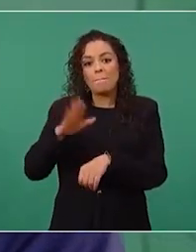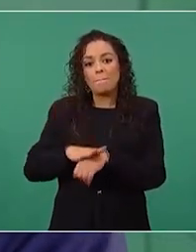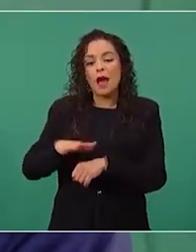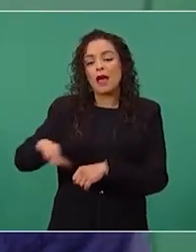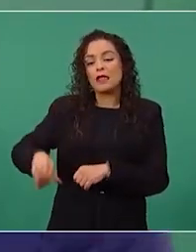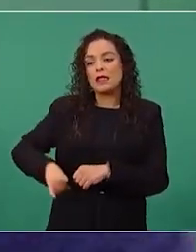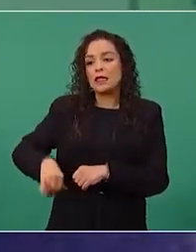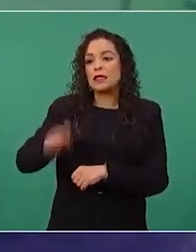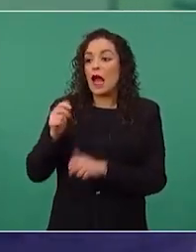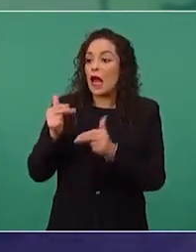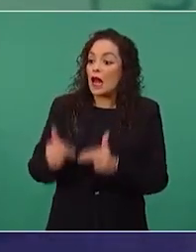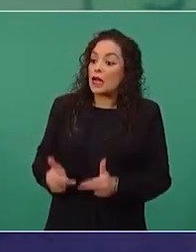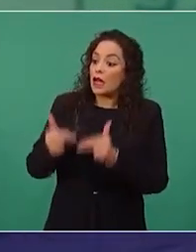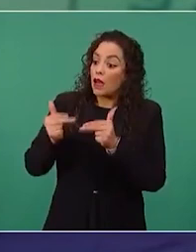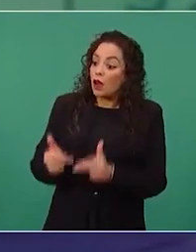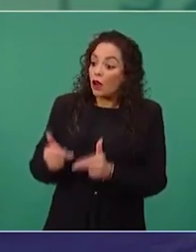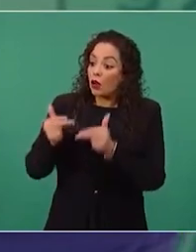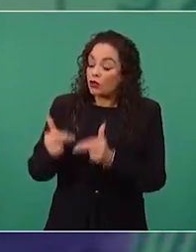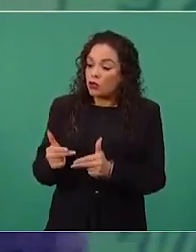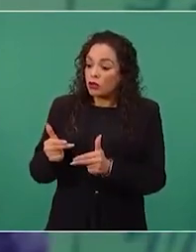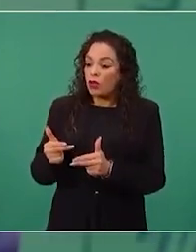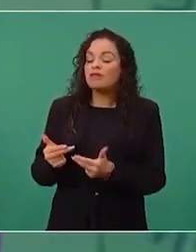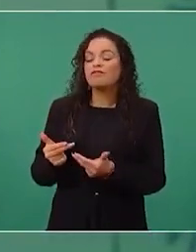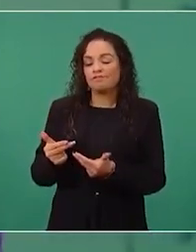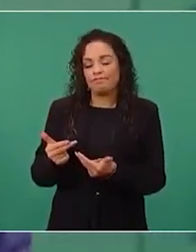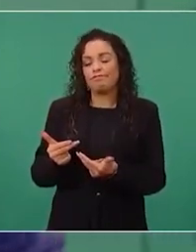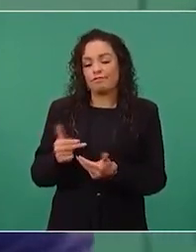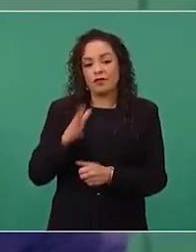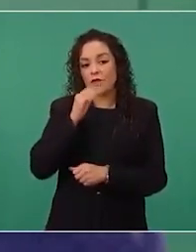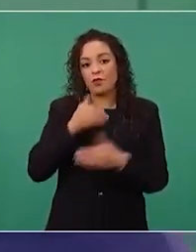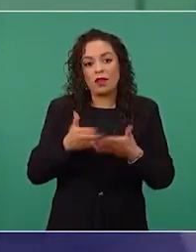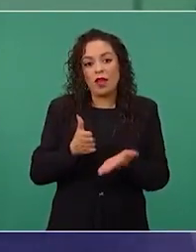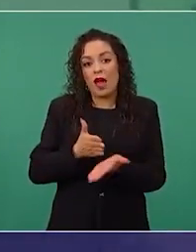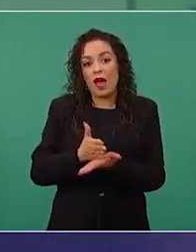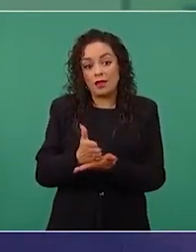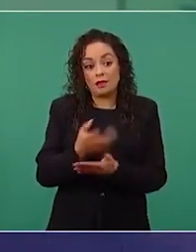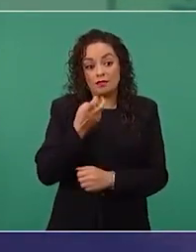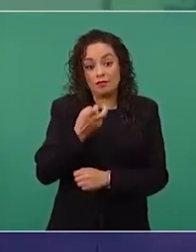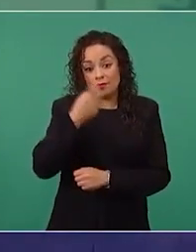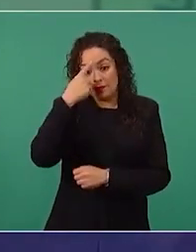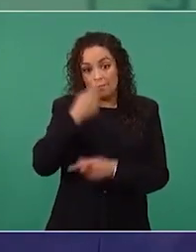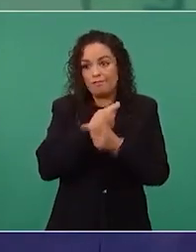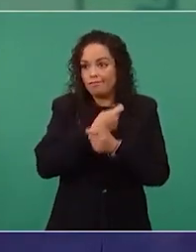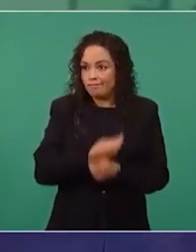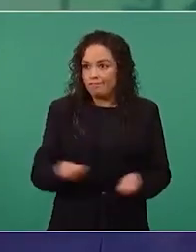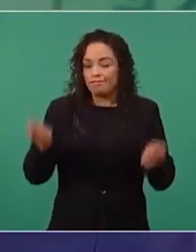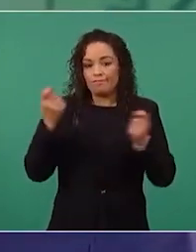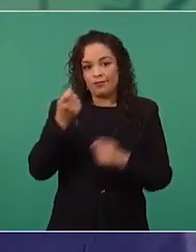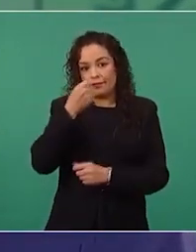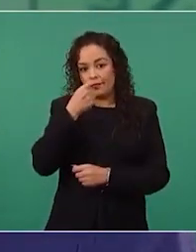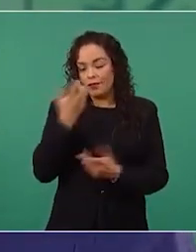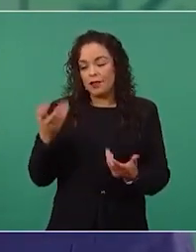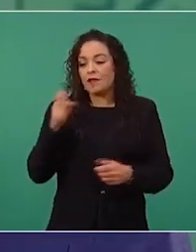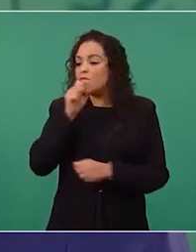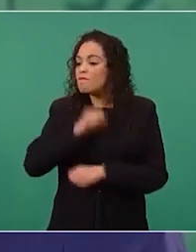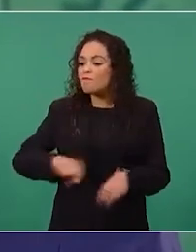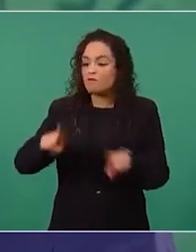acá es al revés pero también los mismos intereses